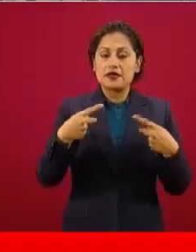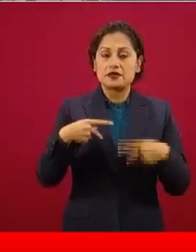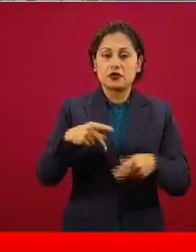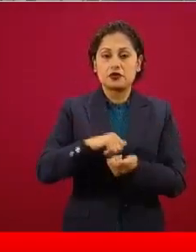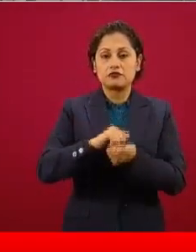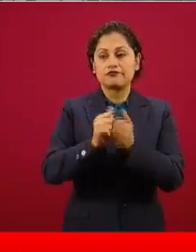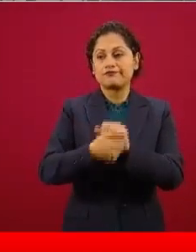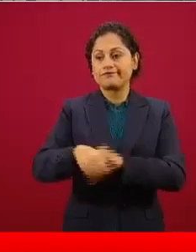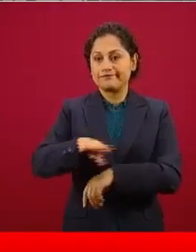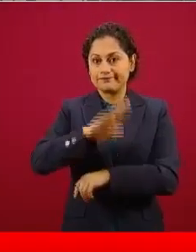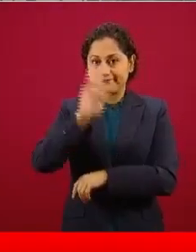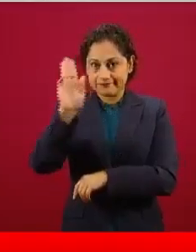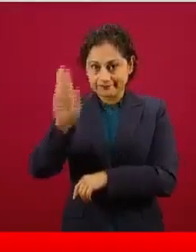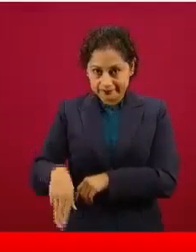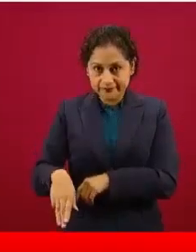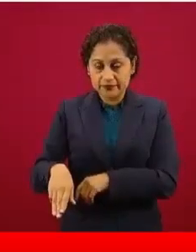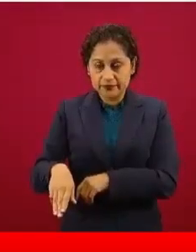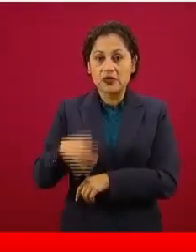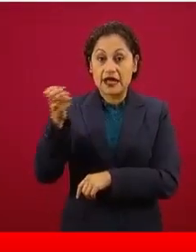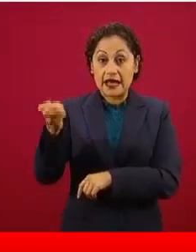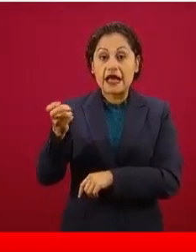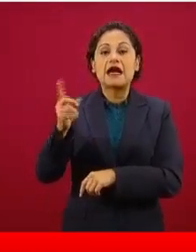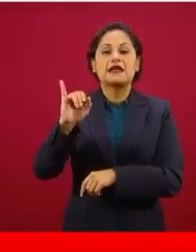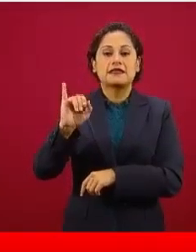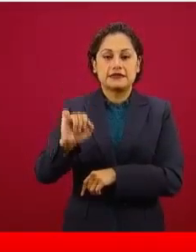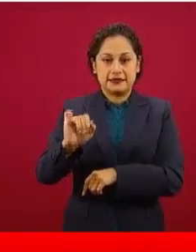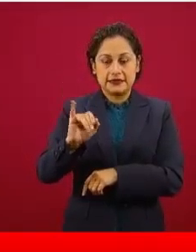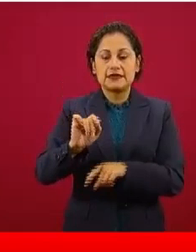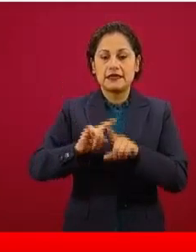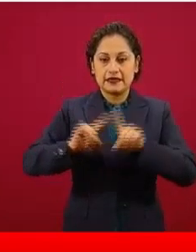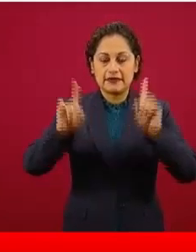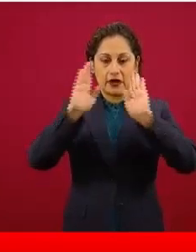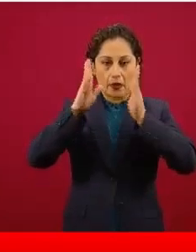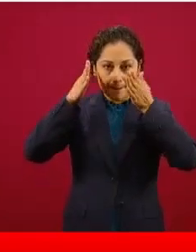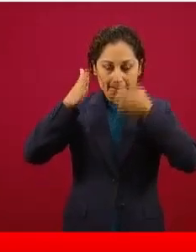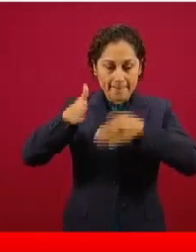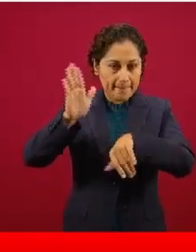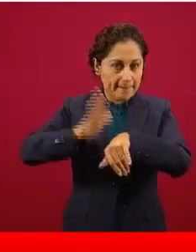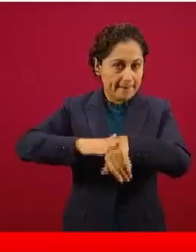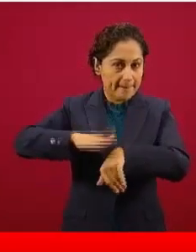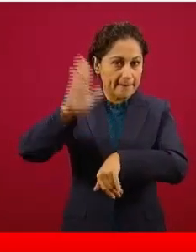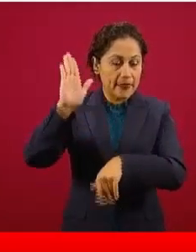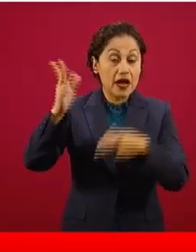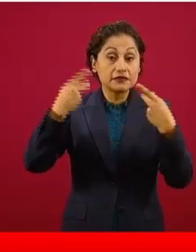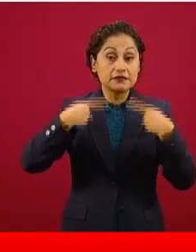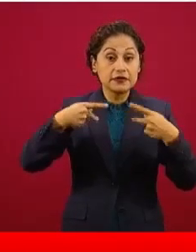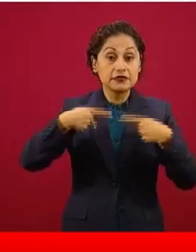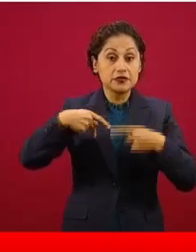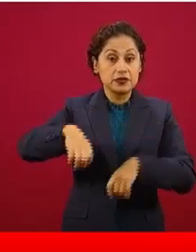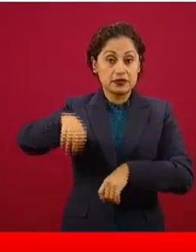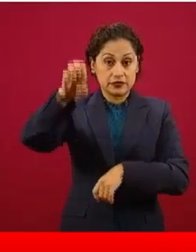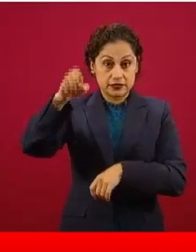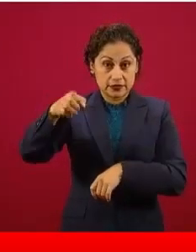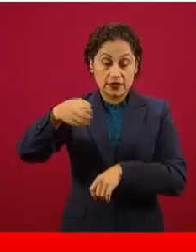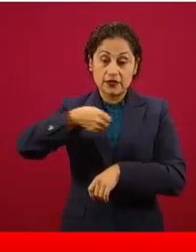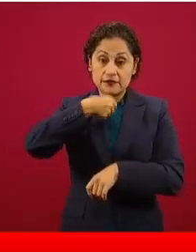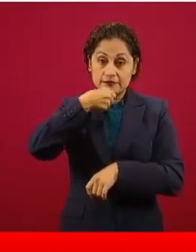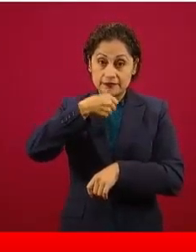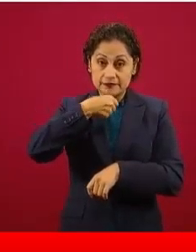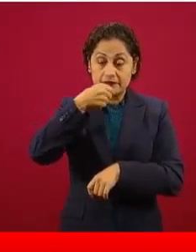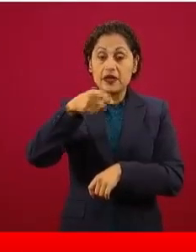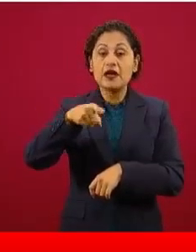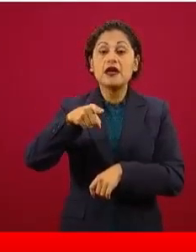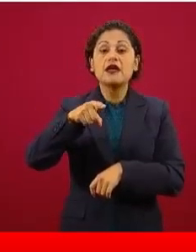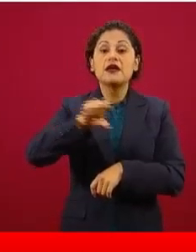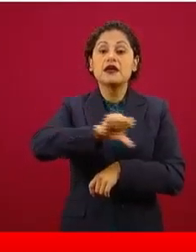aquí sí hay una diferencia donde predomina. Por un lado, personas adultas mayores, pero por otro y a